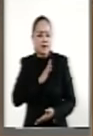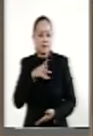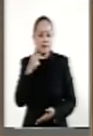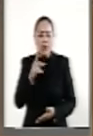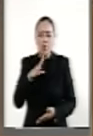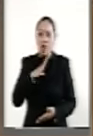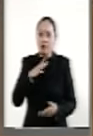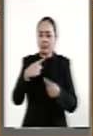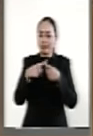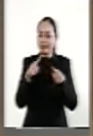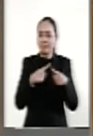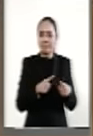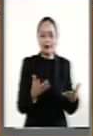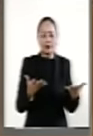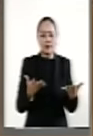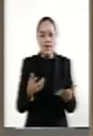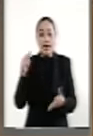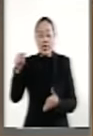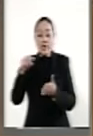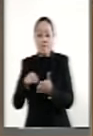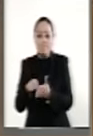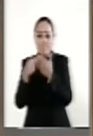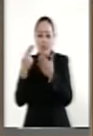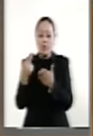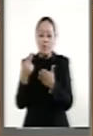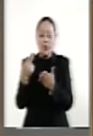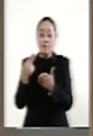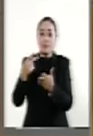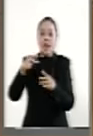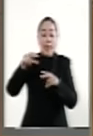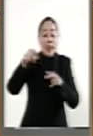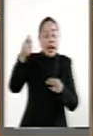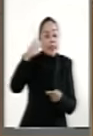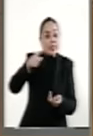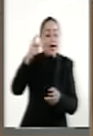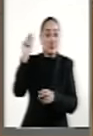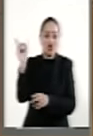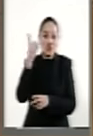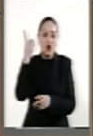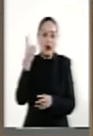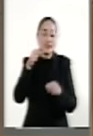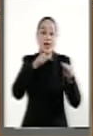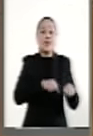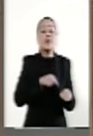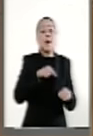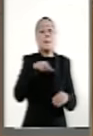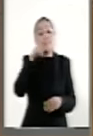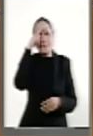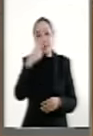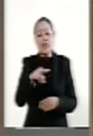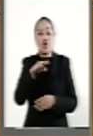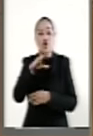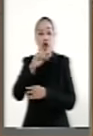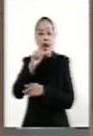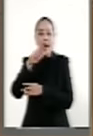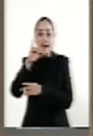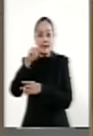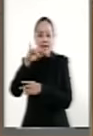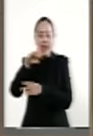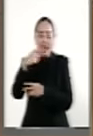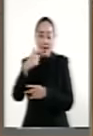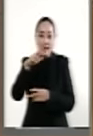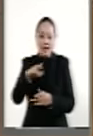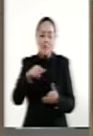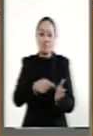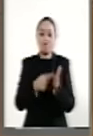firmas a firmas. Ella firmó en billetes verdes. Carmen Aristegui ha firmado en las hojas blancas de un libro que denuncia